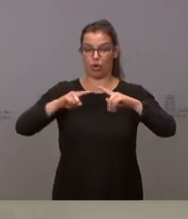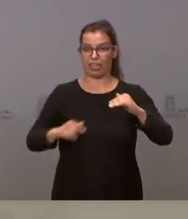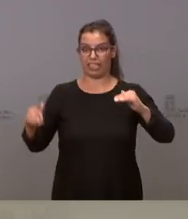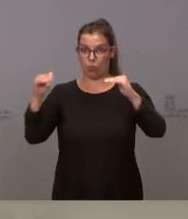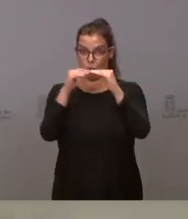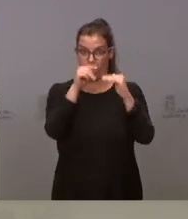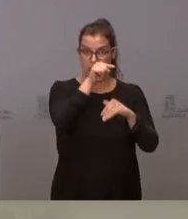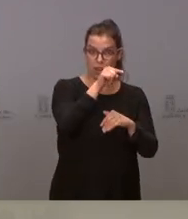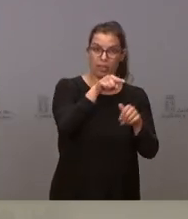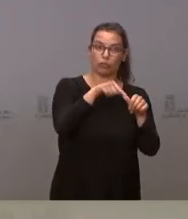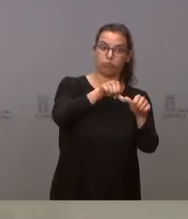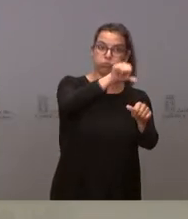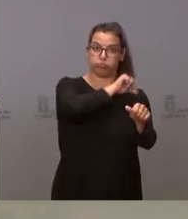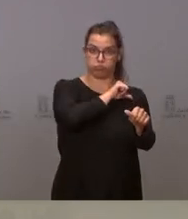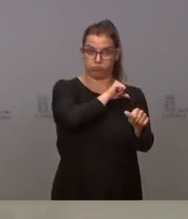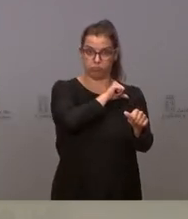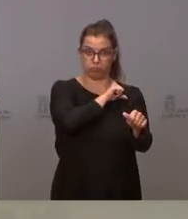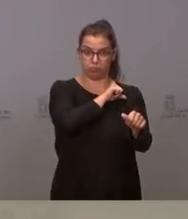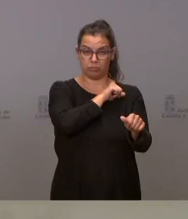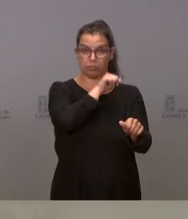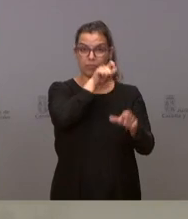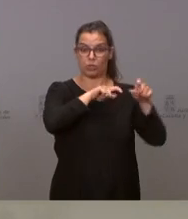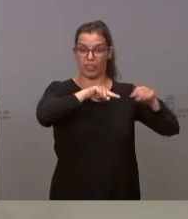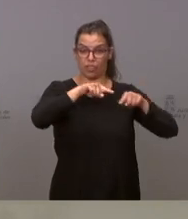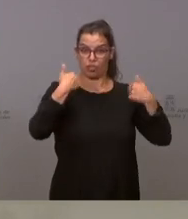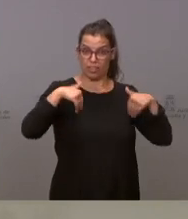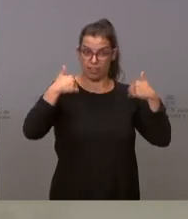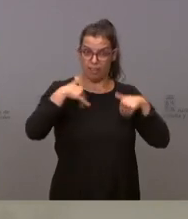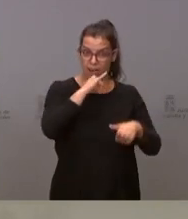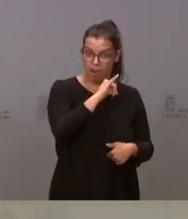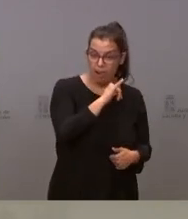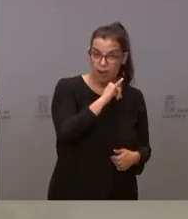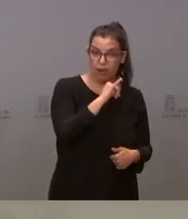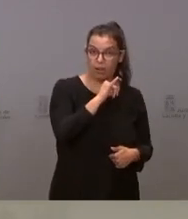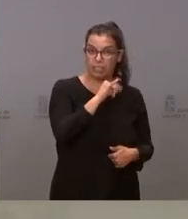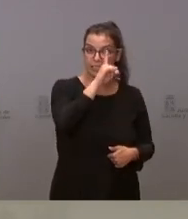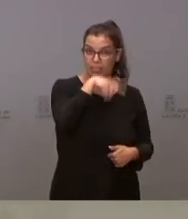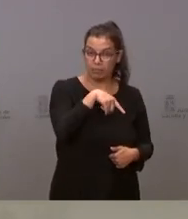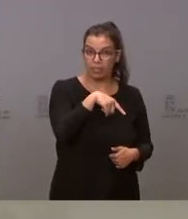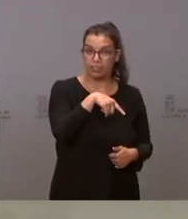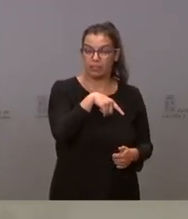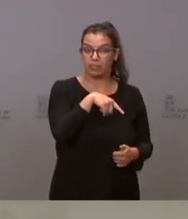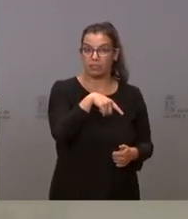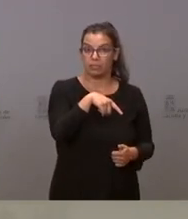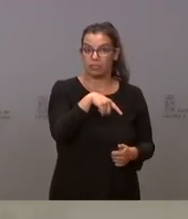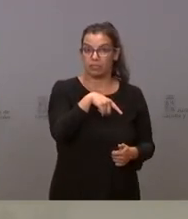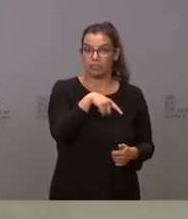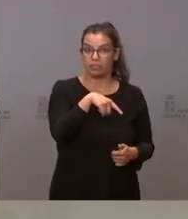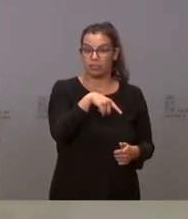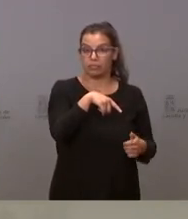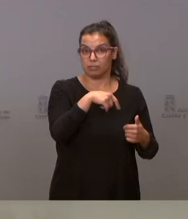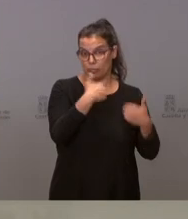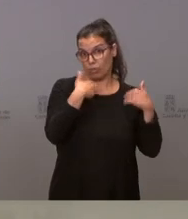¿eso tiene efecto retroactivo al personal de dirección que está ahora trabajando o gestionando estos